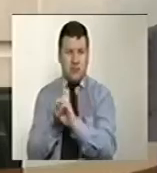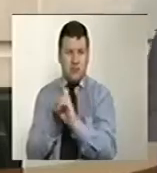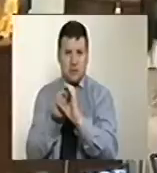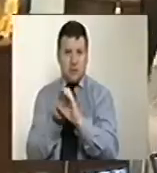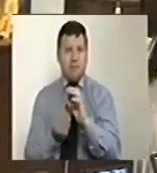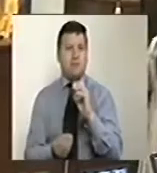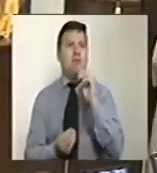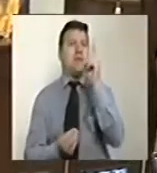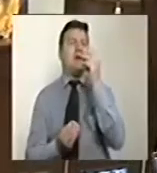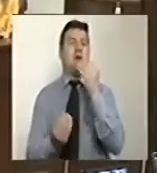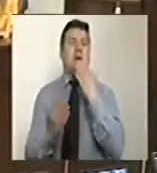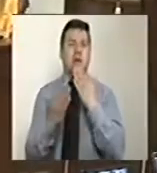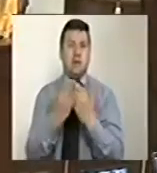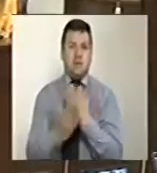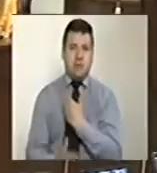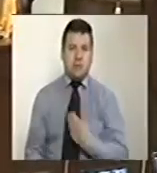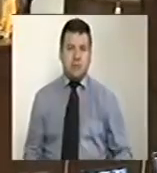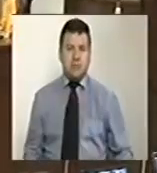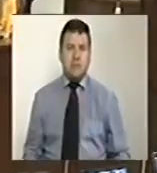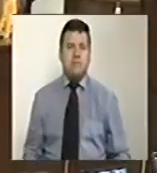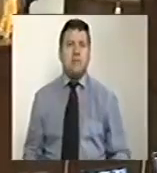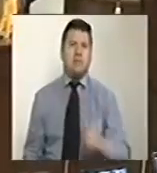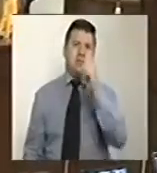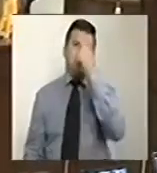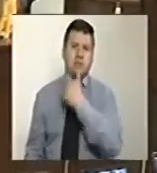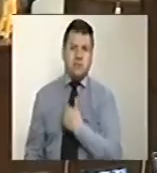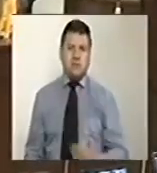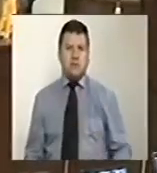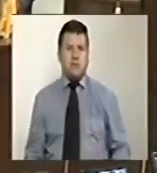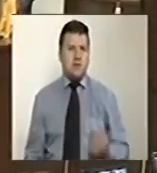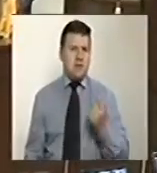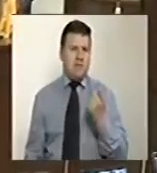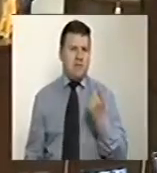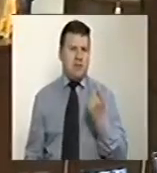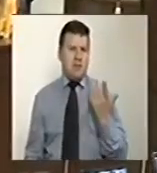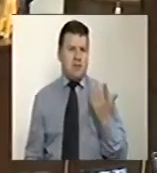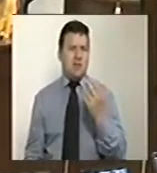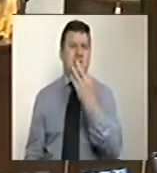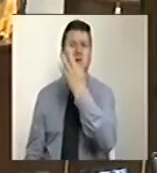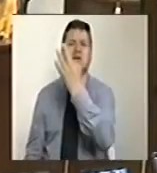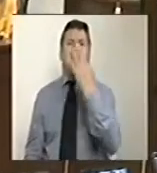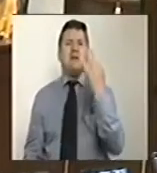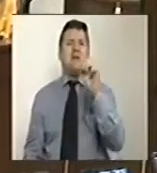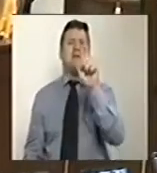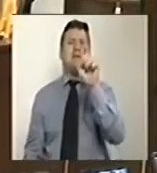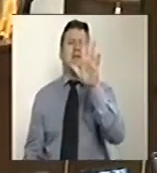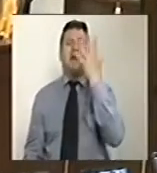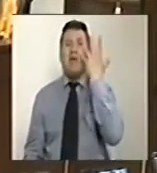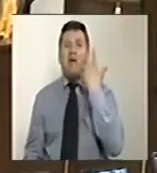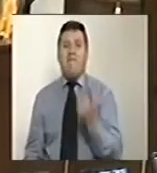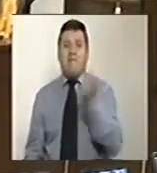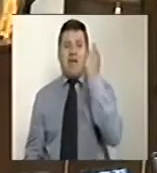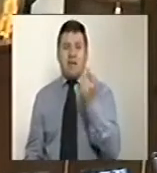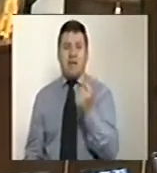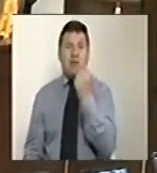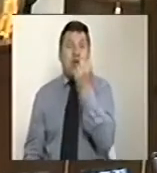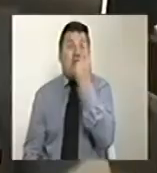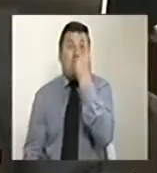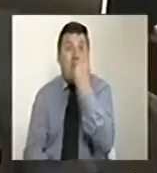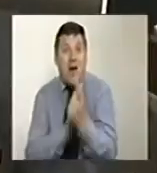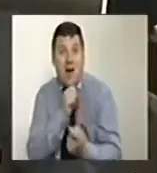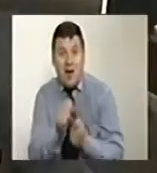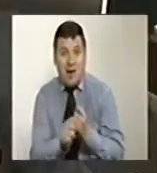Gracias señor presidente, señor presidente faltan 365 días, un año,